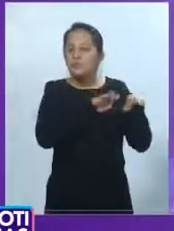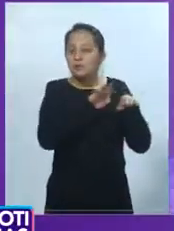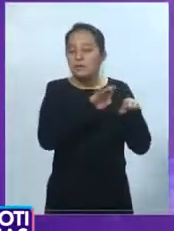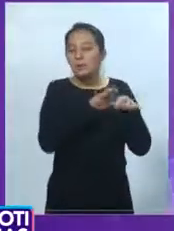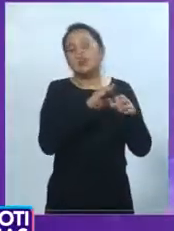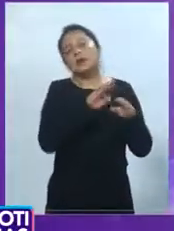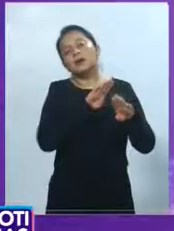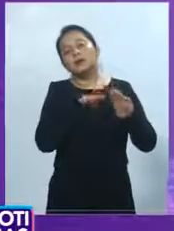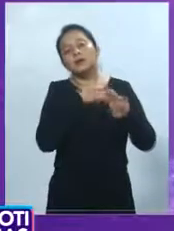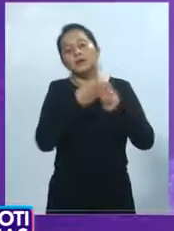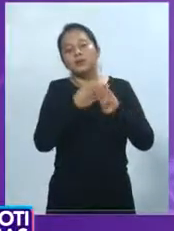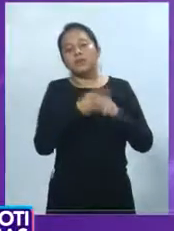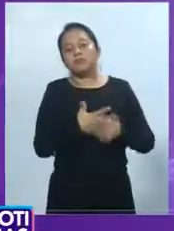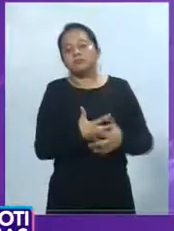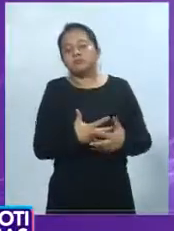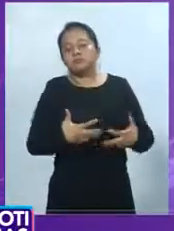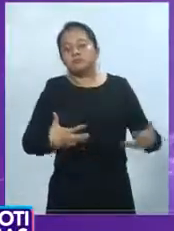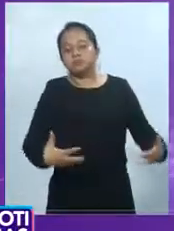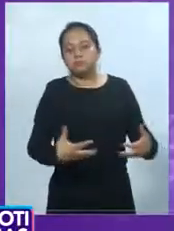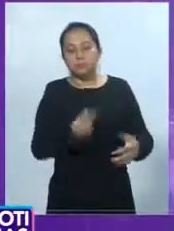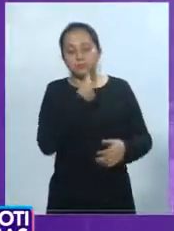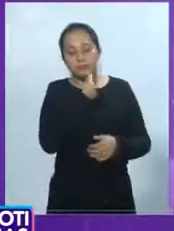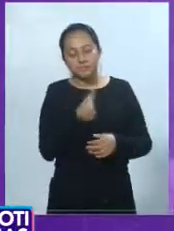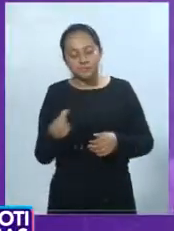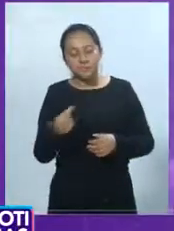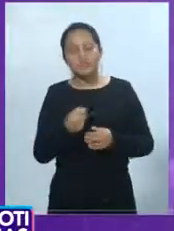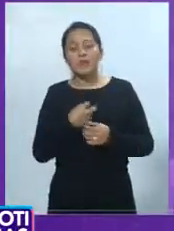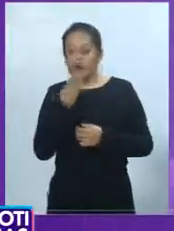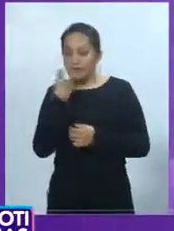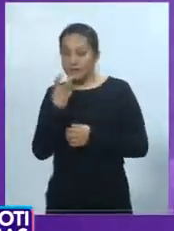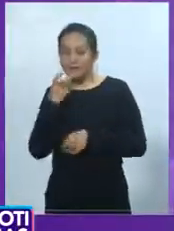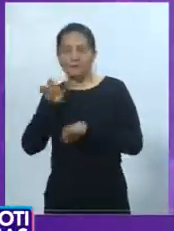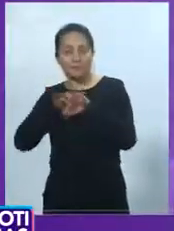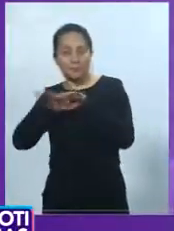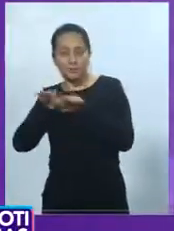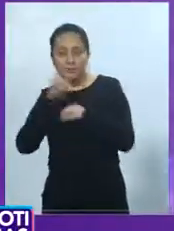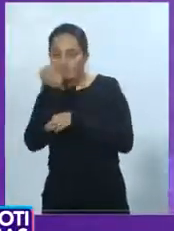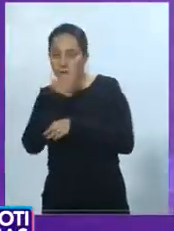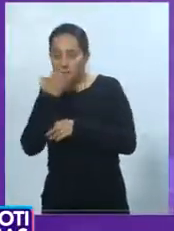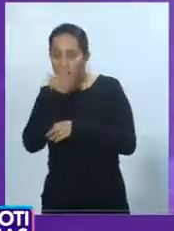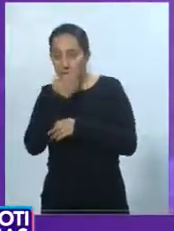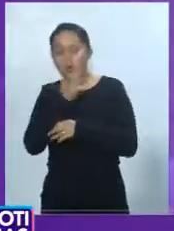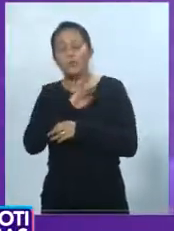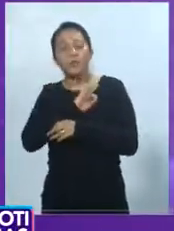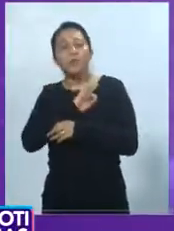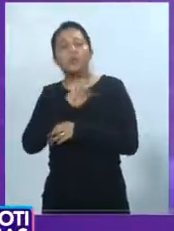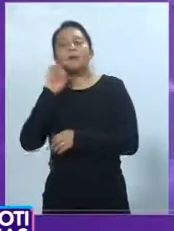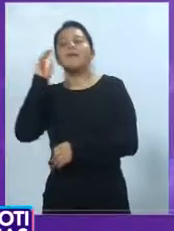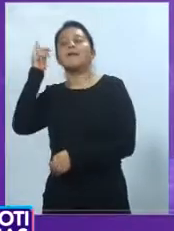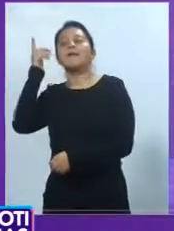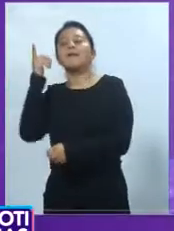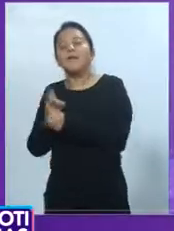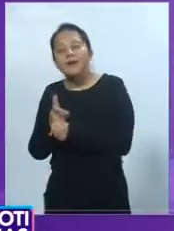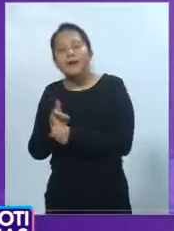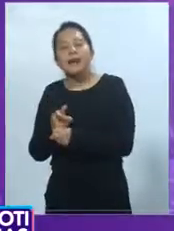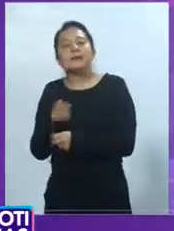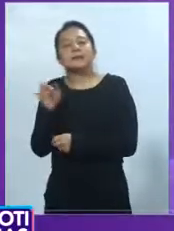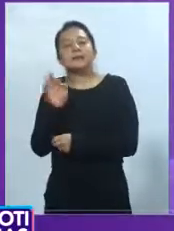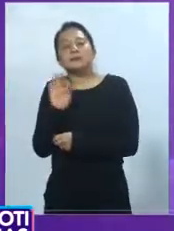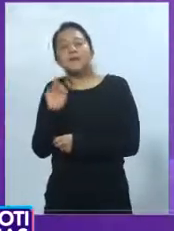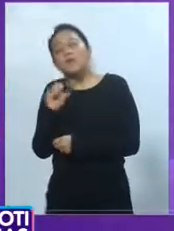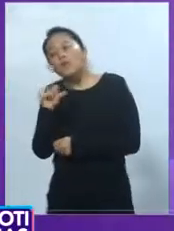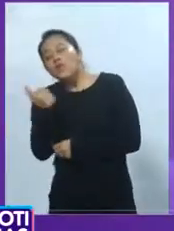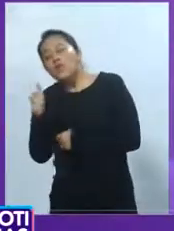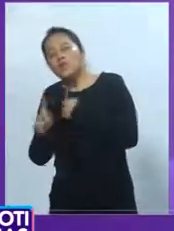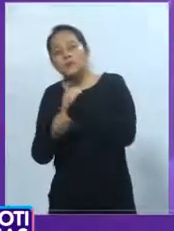tienen problemas de vista, desnutrición y con ello aplicar medidas correctivas y programas preventivos. Lo importante, señaló,